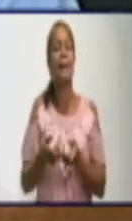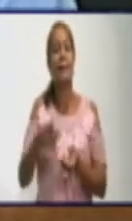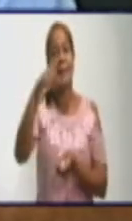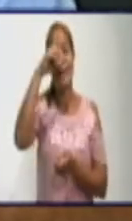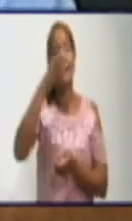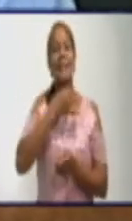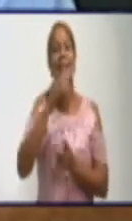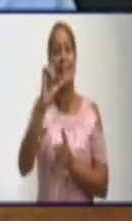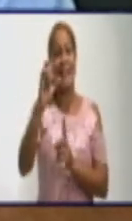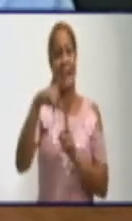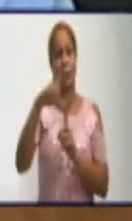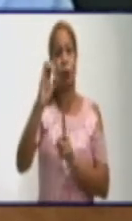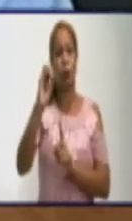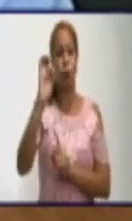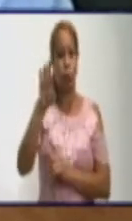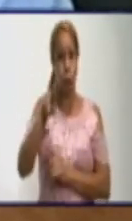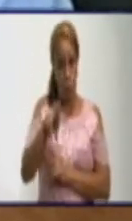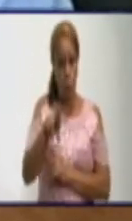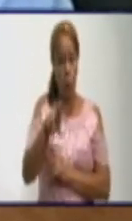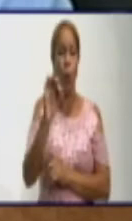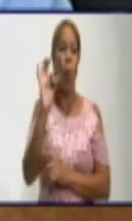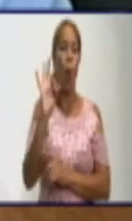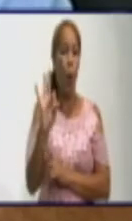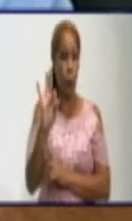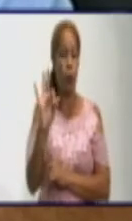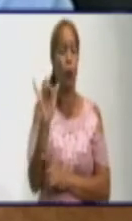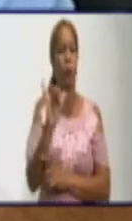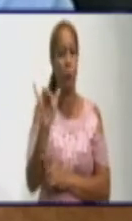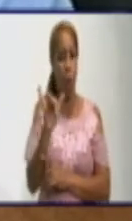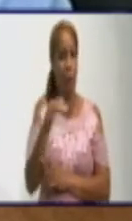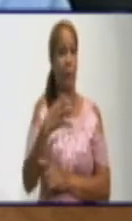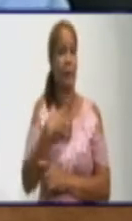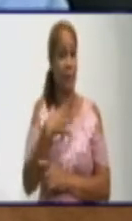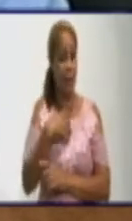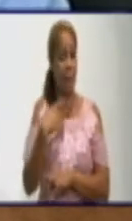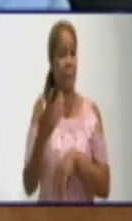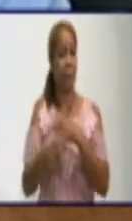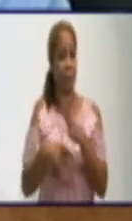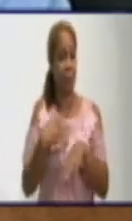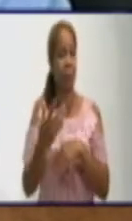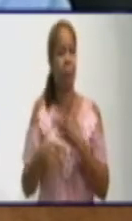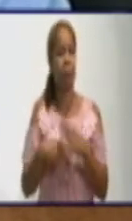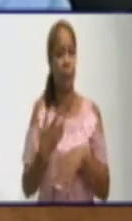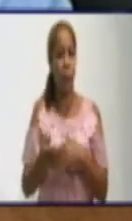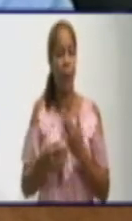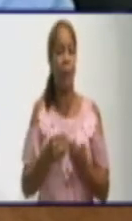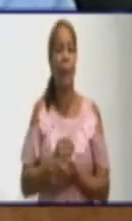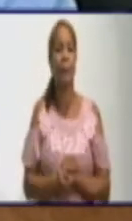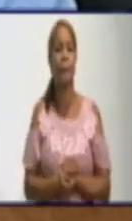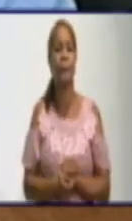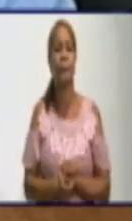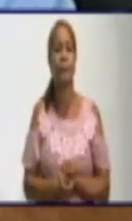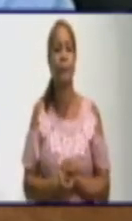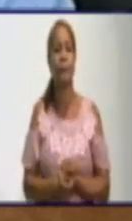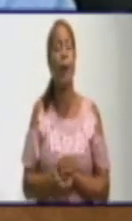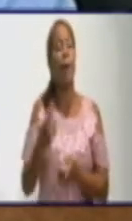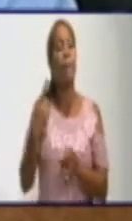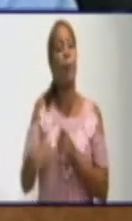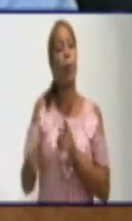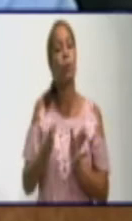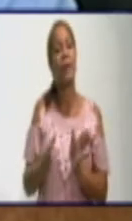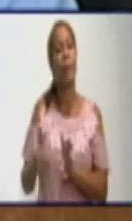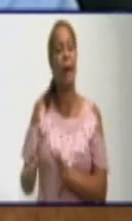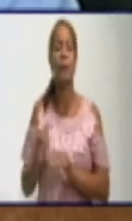el sector que más alto tiene el ciclo. Por otra parte,